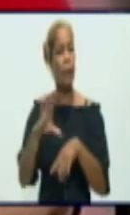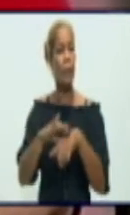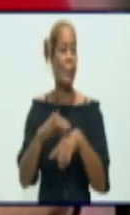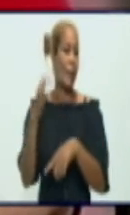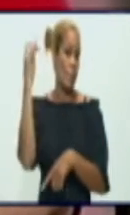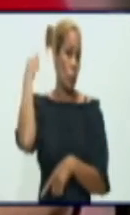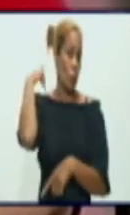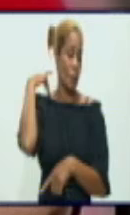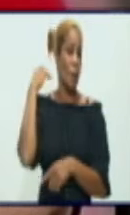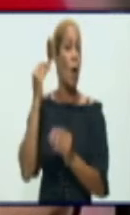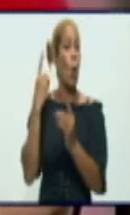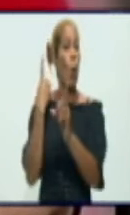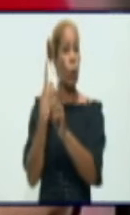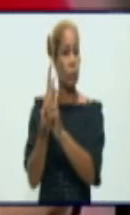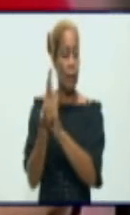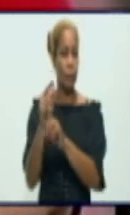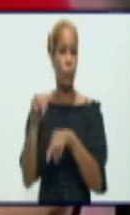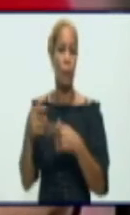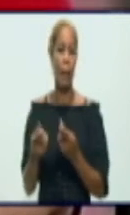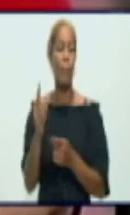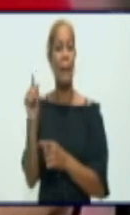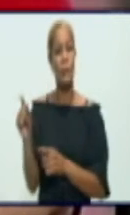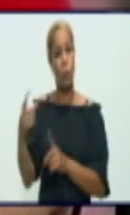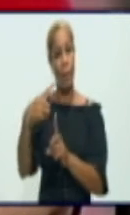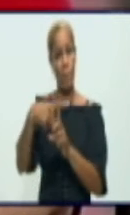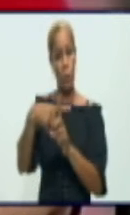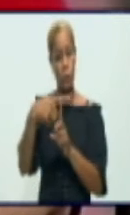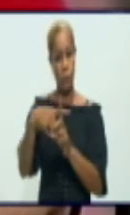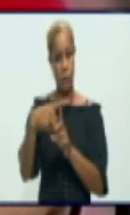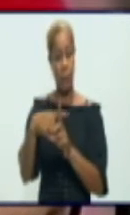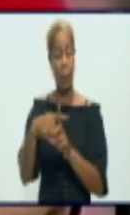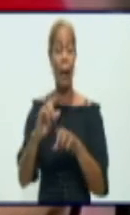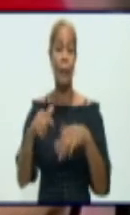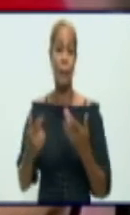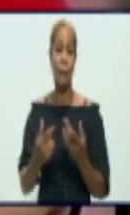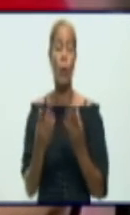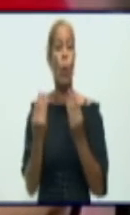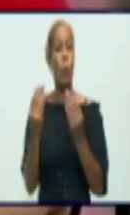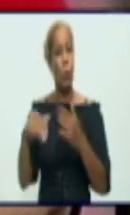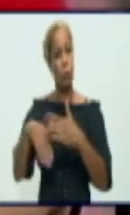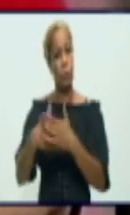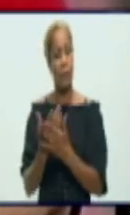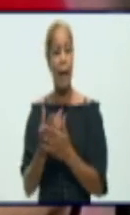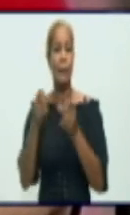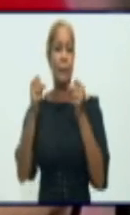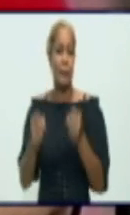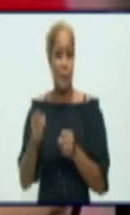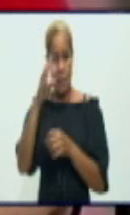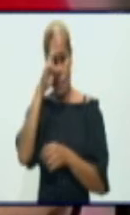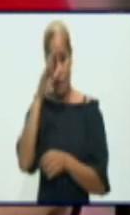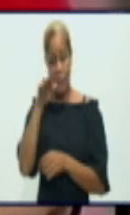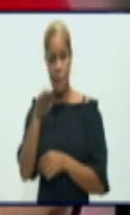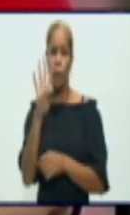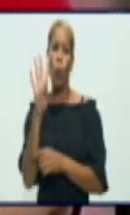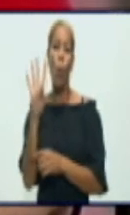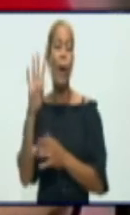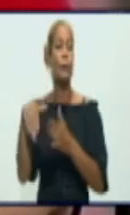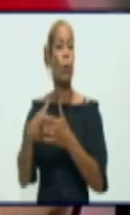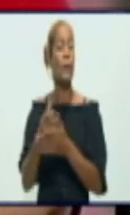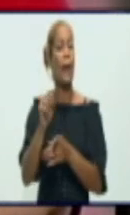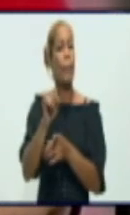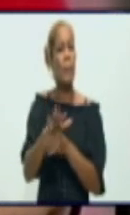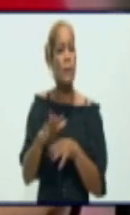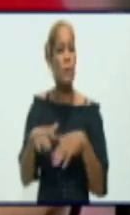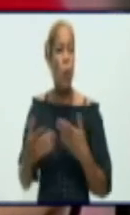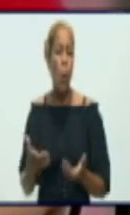contacto de caso confirmado, que la estadía que estuvo en la sala de unidades de cuidados intensivos fueron 4 días, que comenzó con un